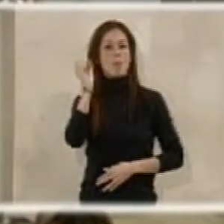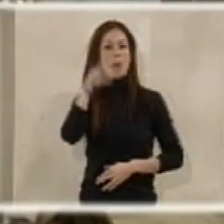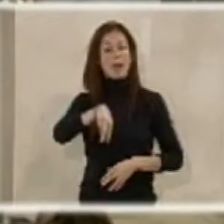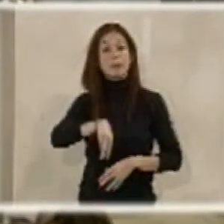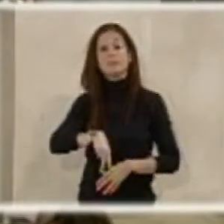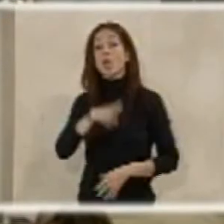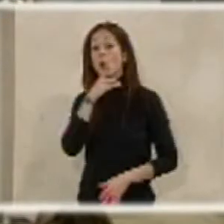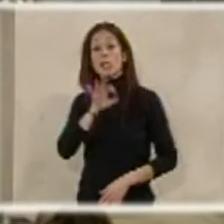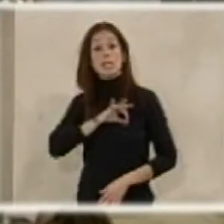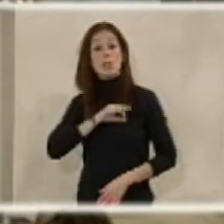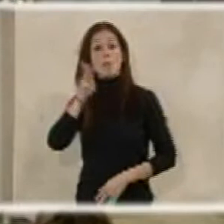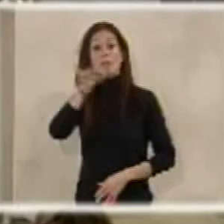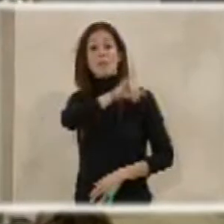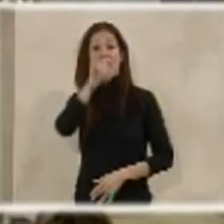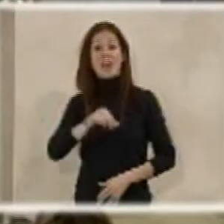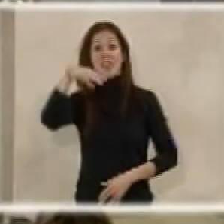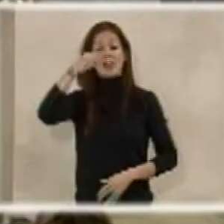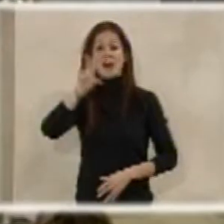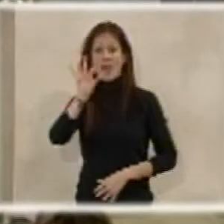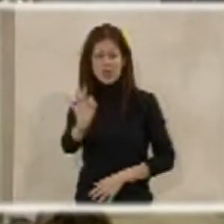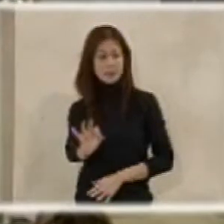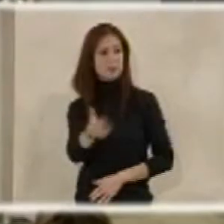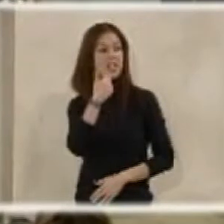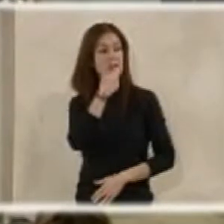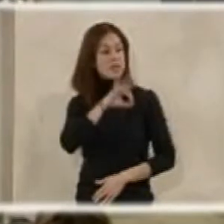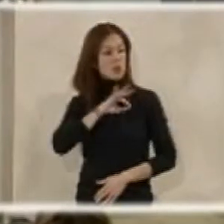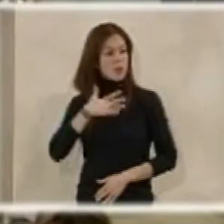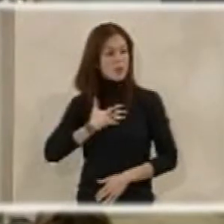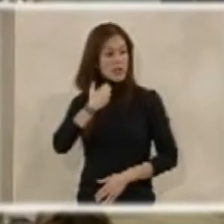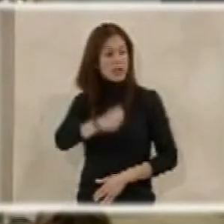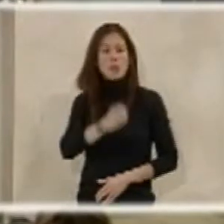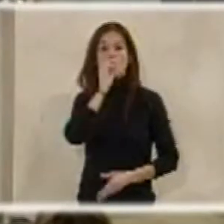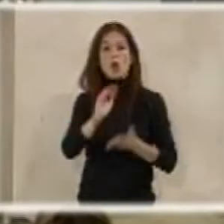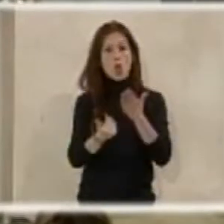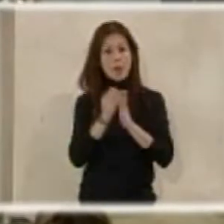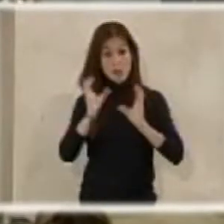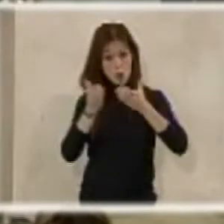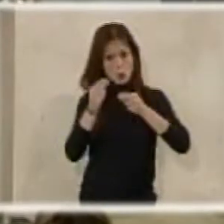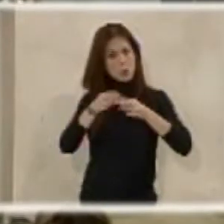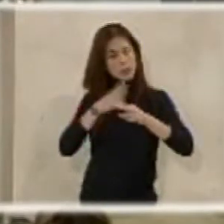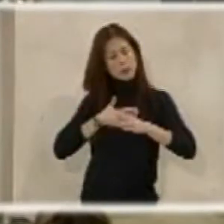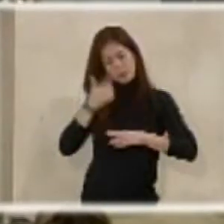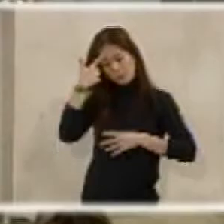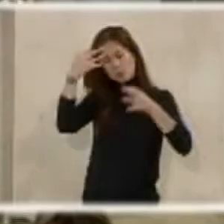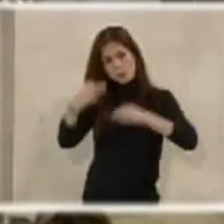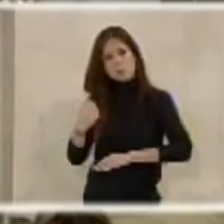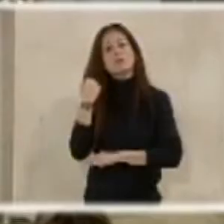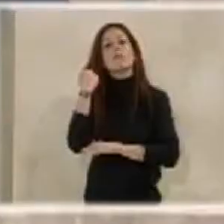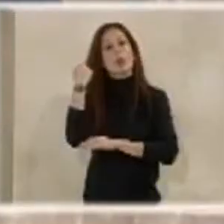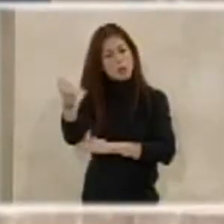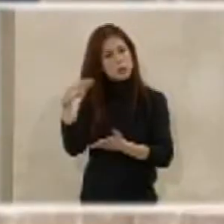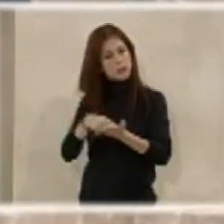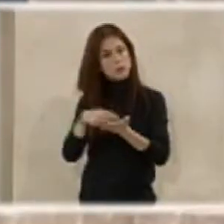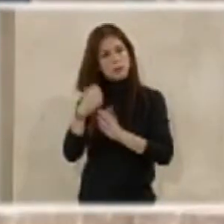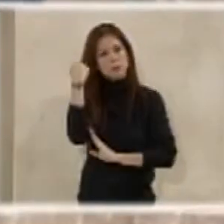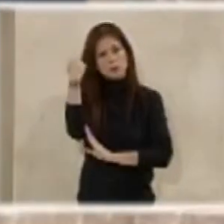Señor Pérez Nava. Muchas gracias, señor alcalde, y buenos días. Nosotros vamos a apoyar, lógicamente, esta reivindicación.